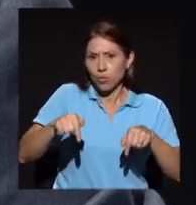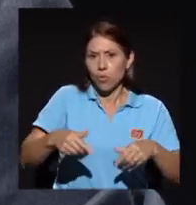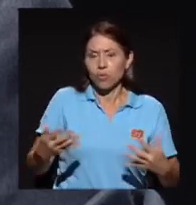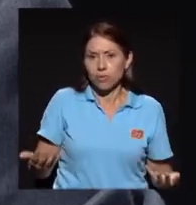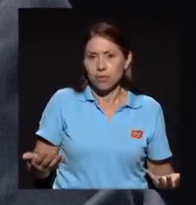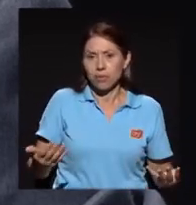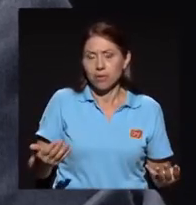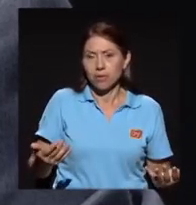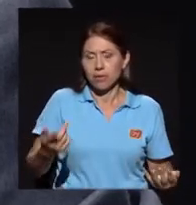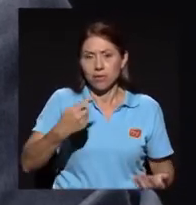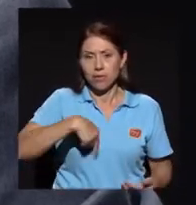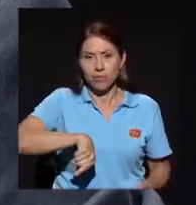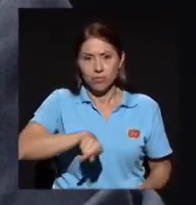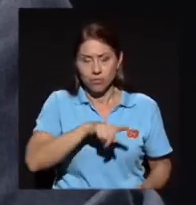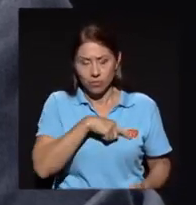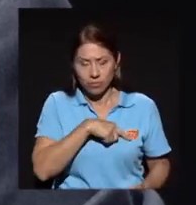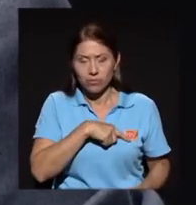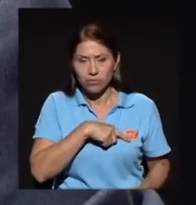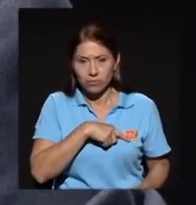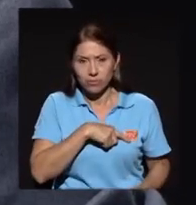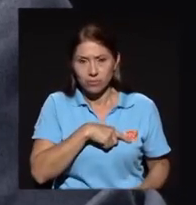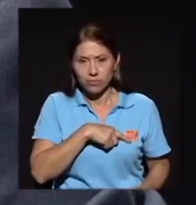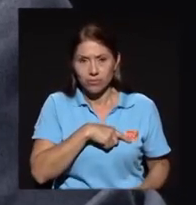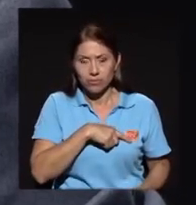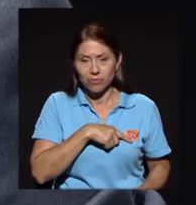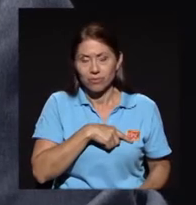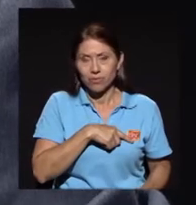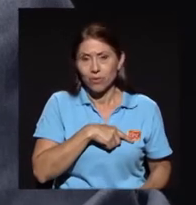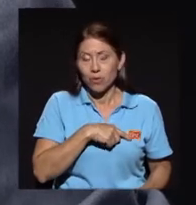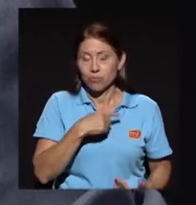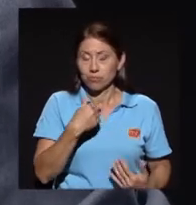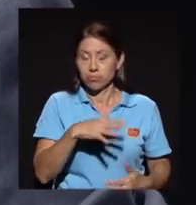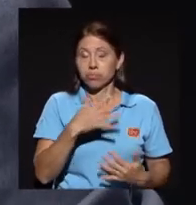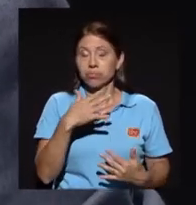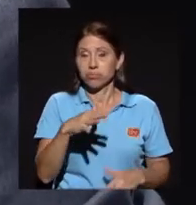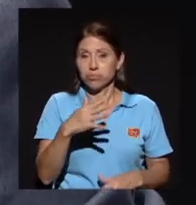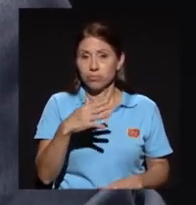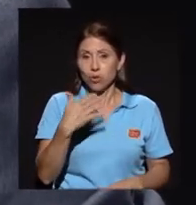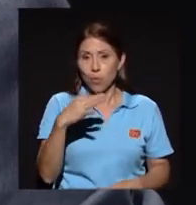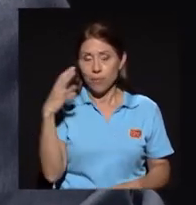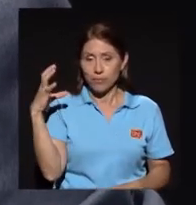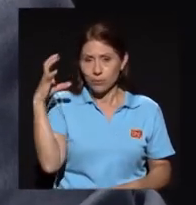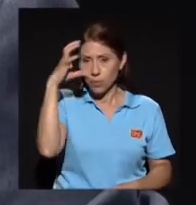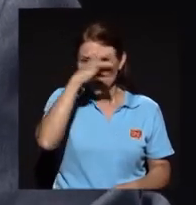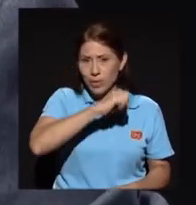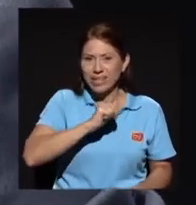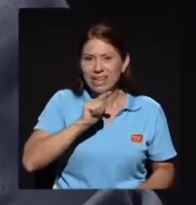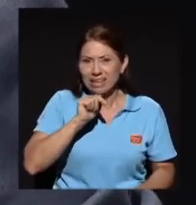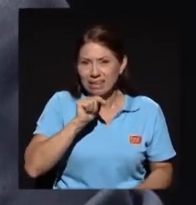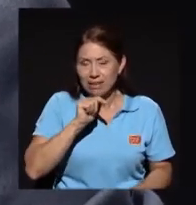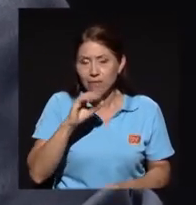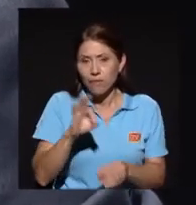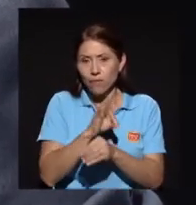nos caeremos de cabeza, como dicen, porque han sido funcionarios,